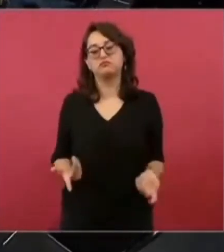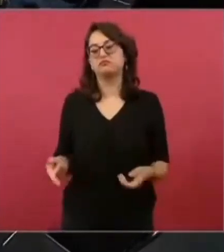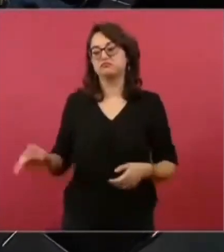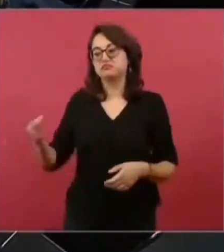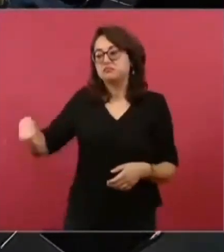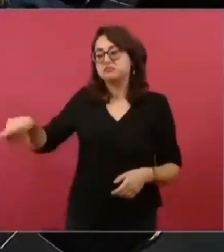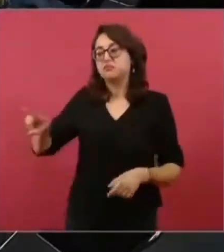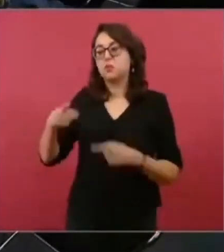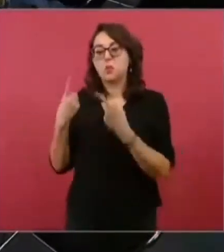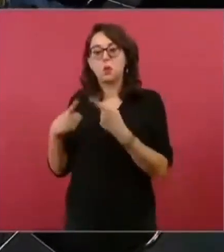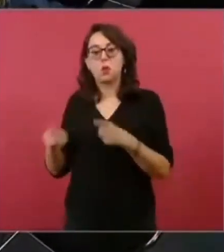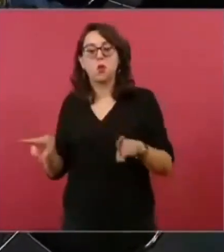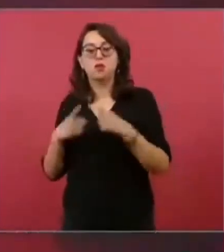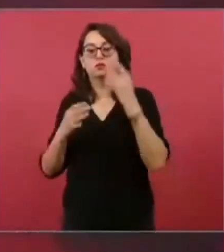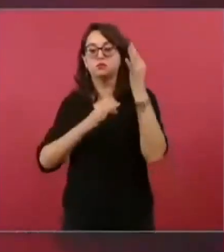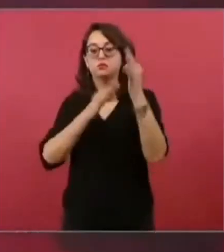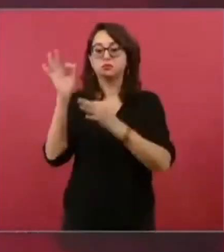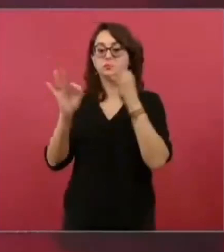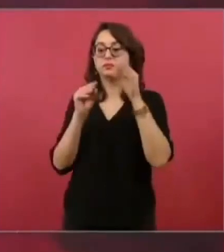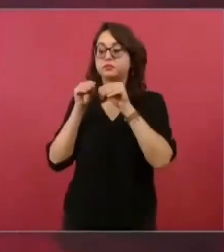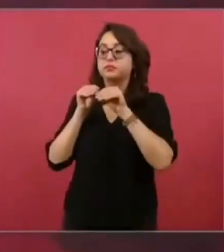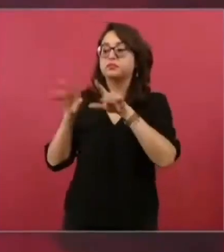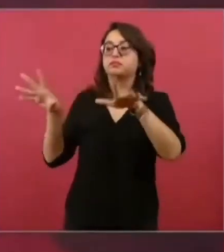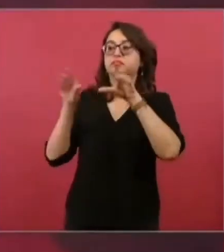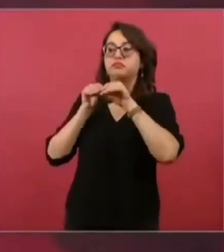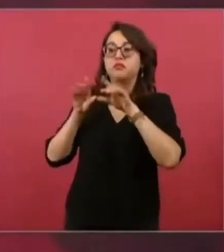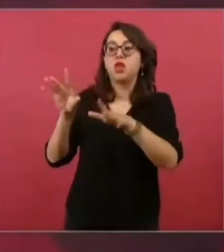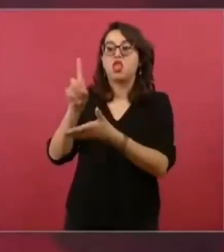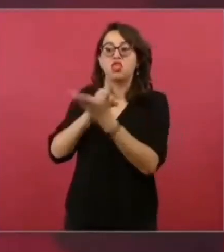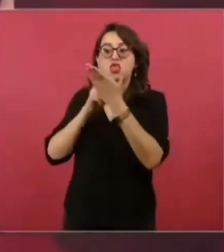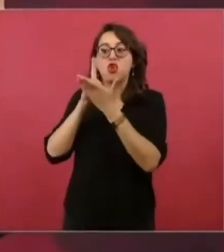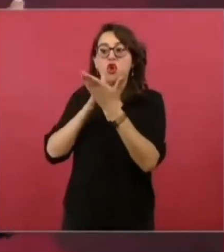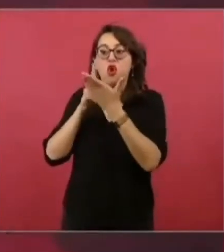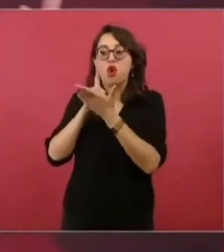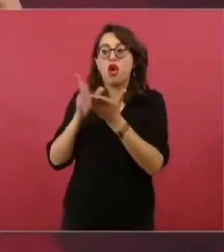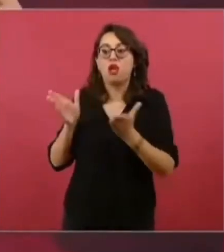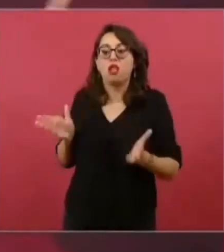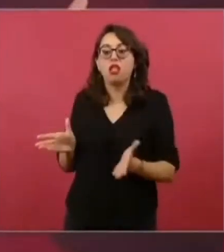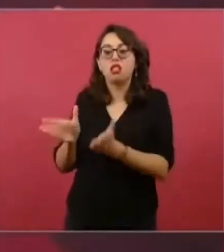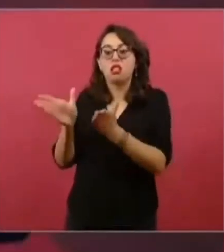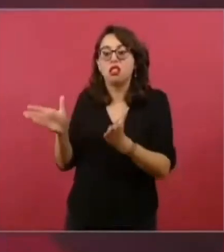no hay que prohibirlos. Nada más que sí